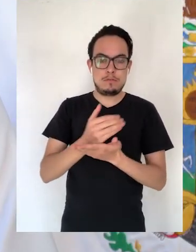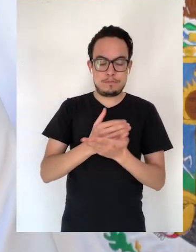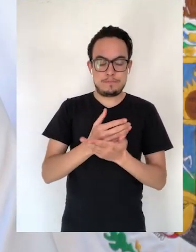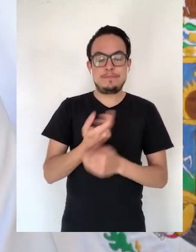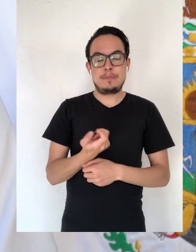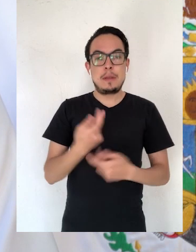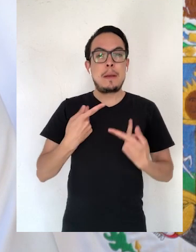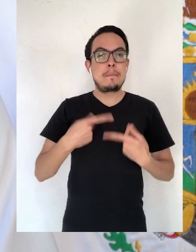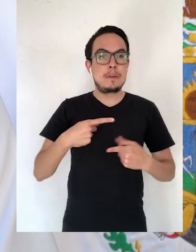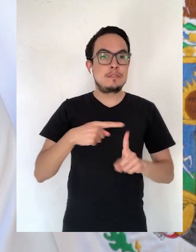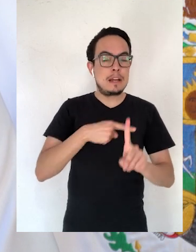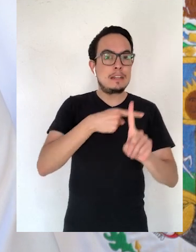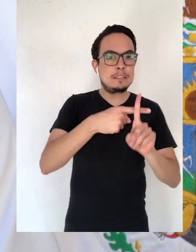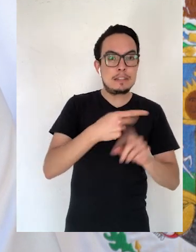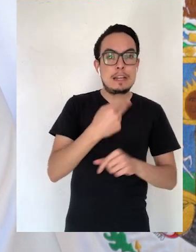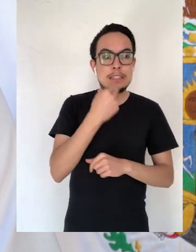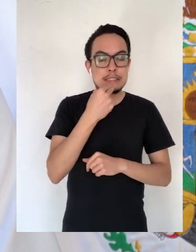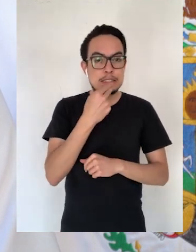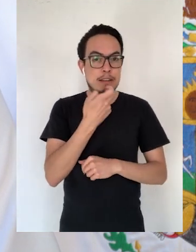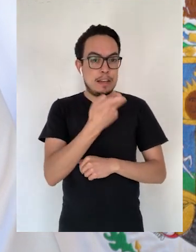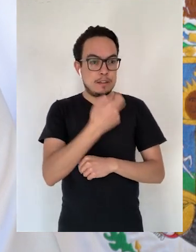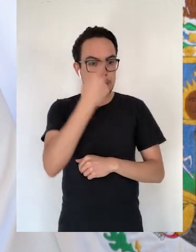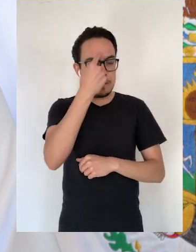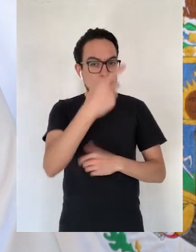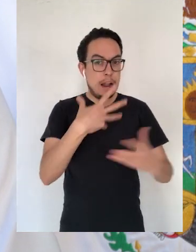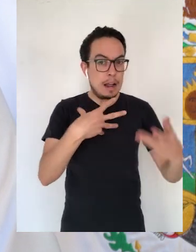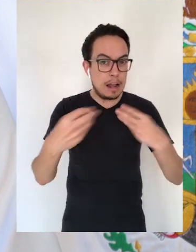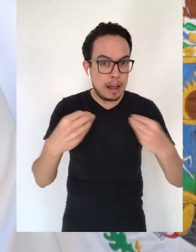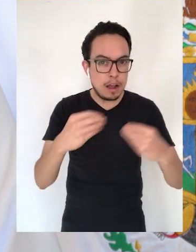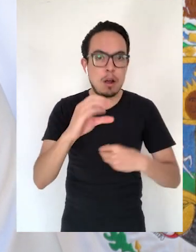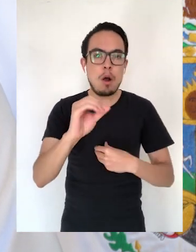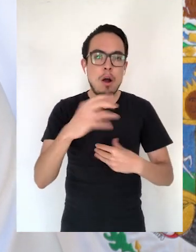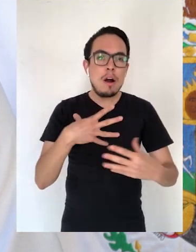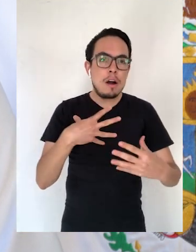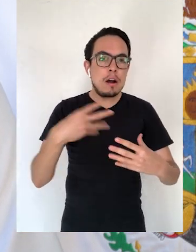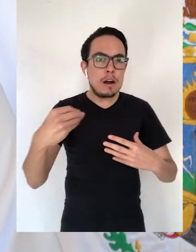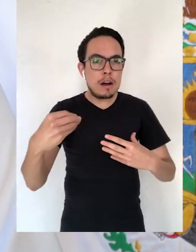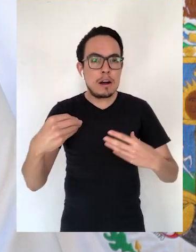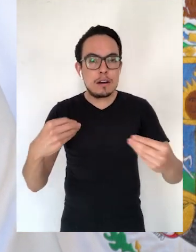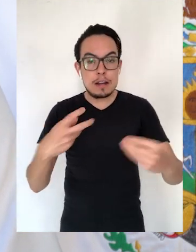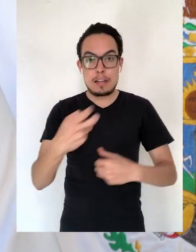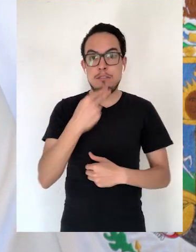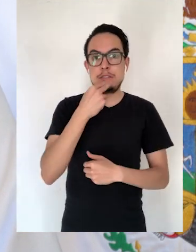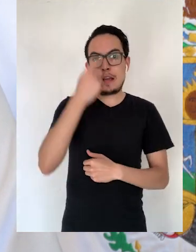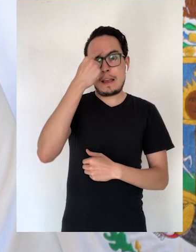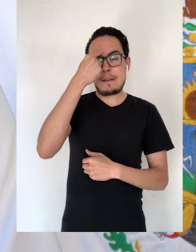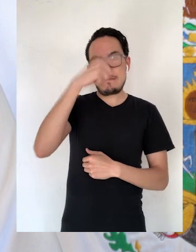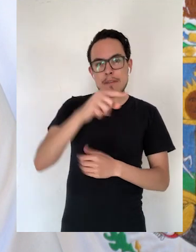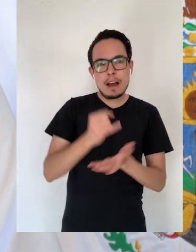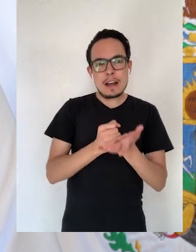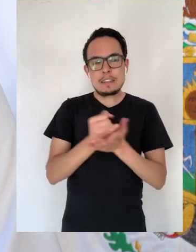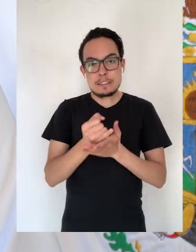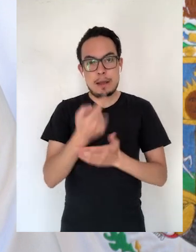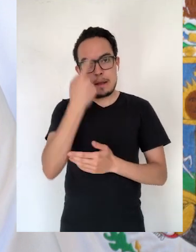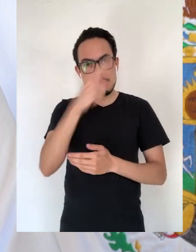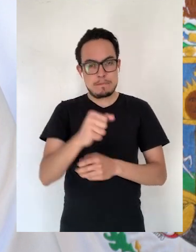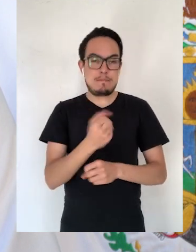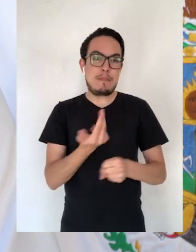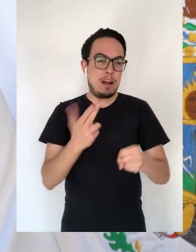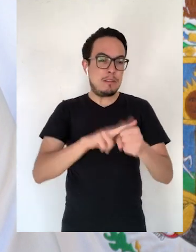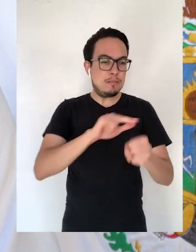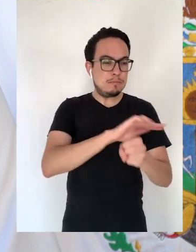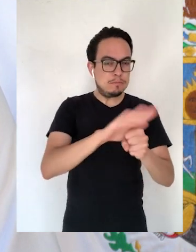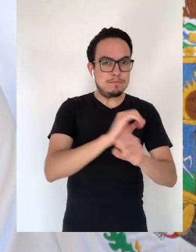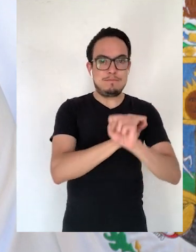A través de los activos podemos saber si la cadena de contagios se acelera y desacelera, lo que nos permite tomar decisiones para evitar un desbordamiento en el sistema de salud.